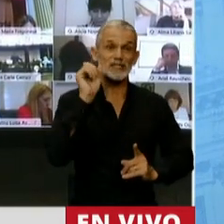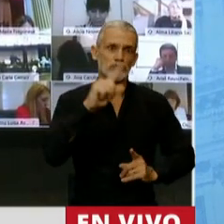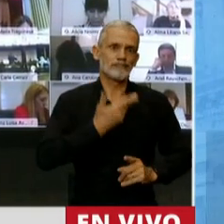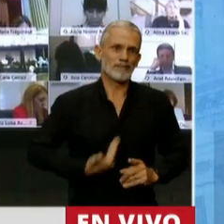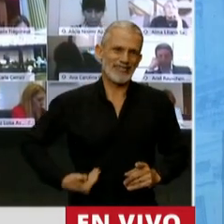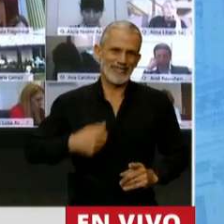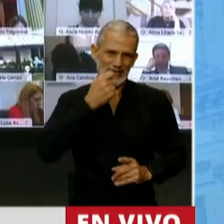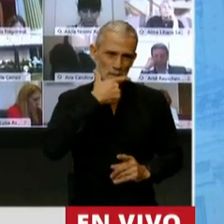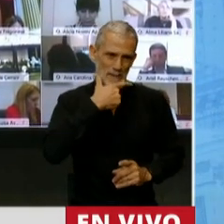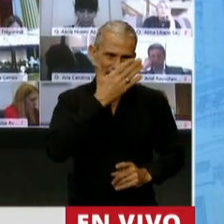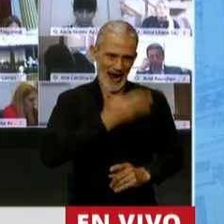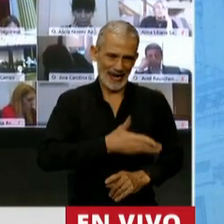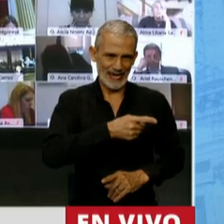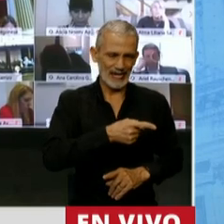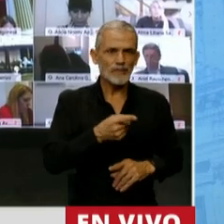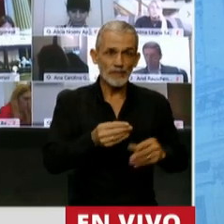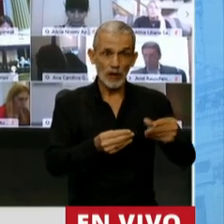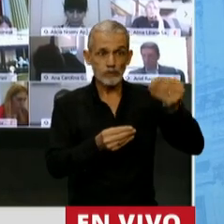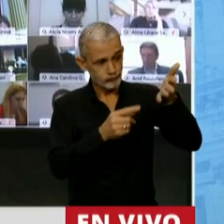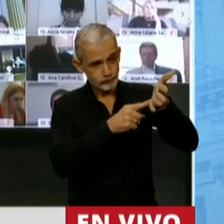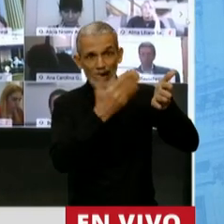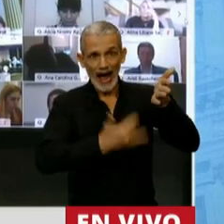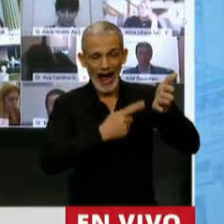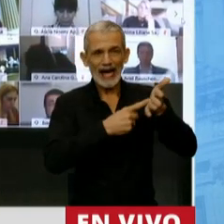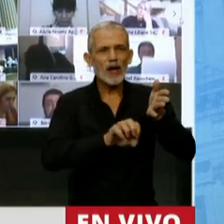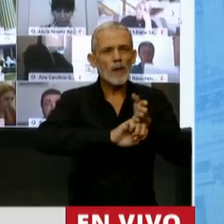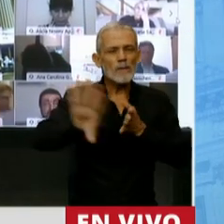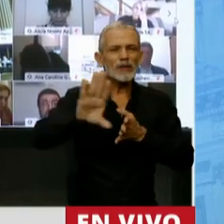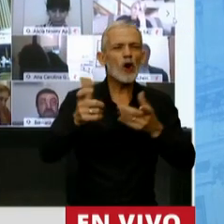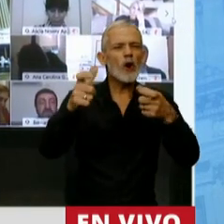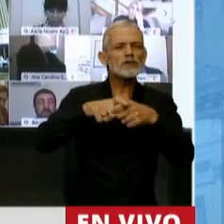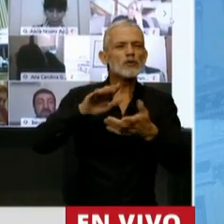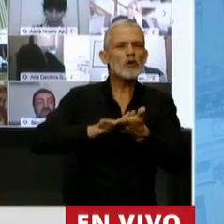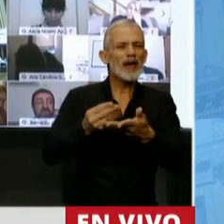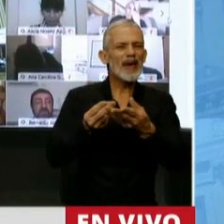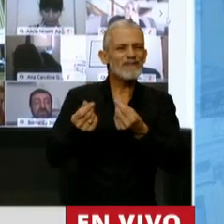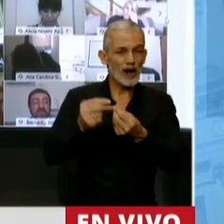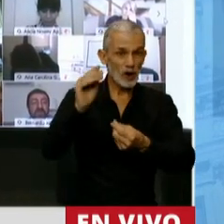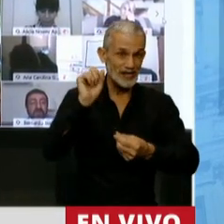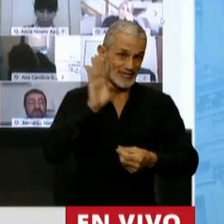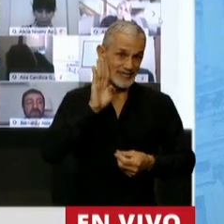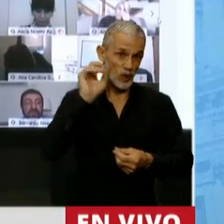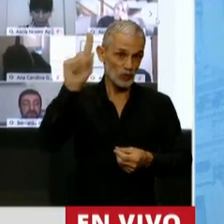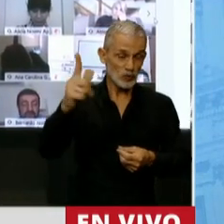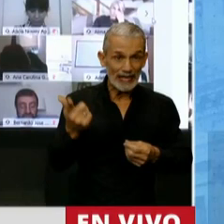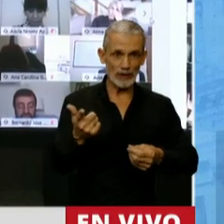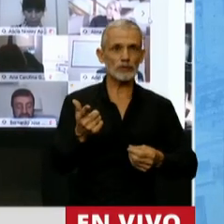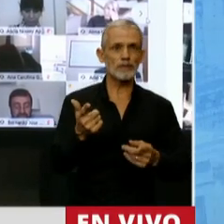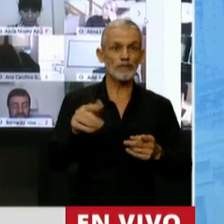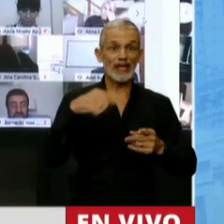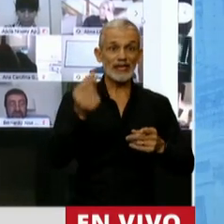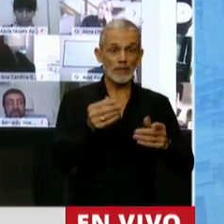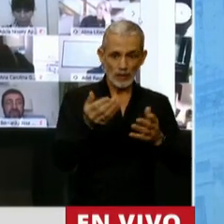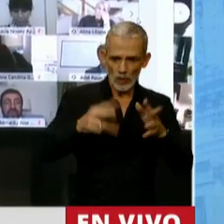presidía Mauricio Macri, enviado a la SEC, la Comisión de Valores del Gobierno de Estados Unidos, y otro